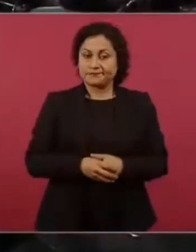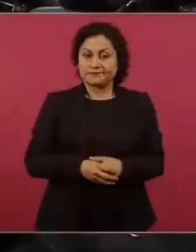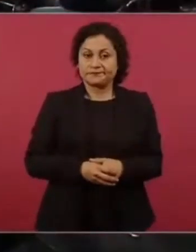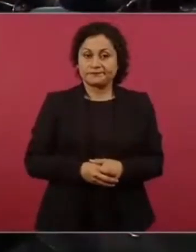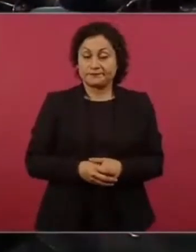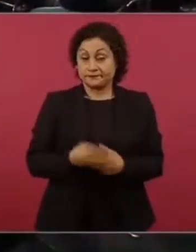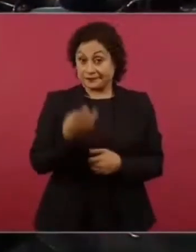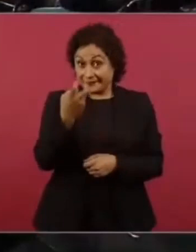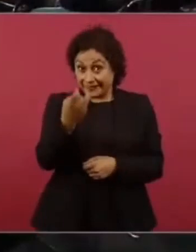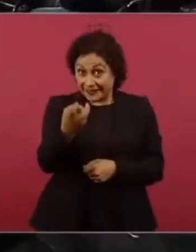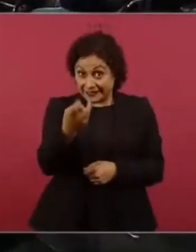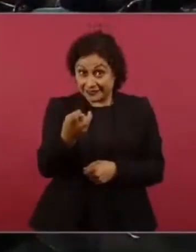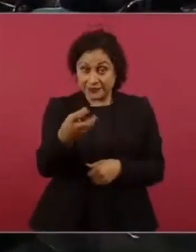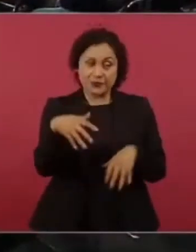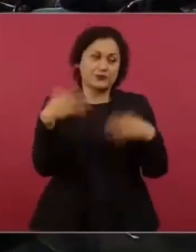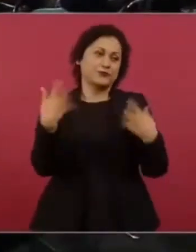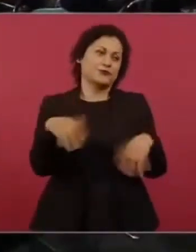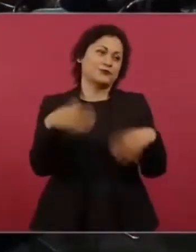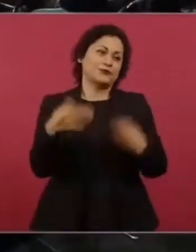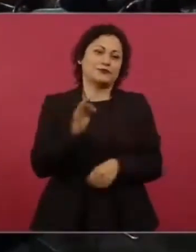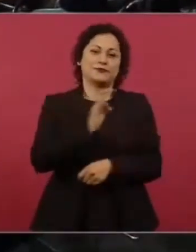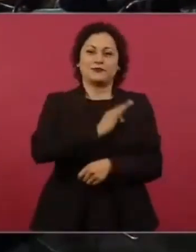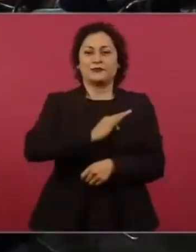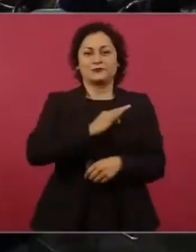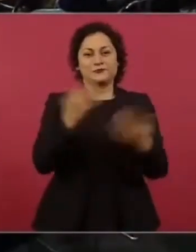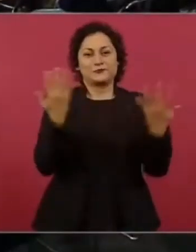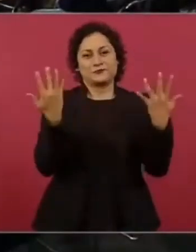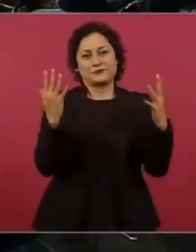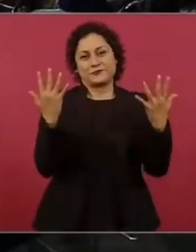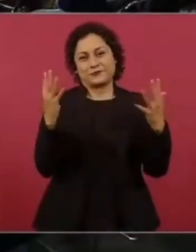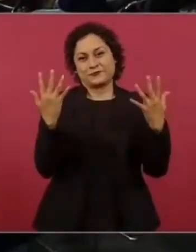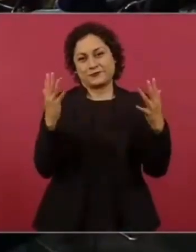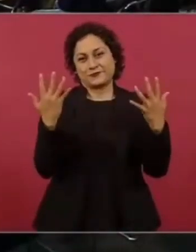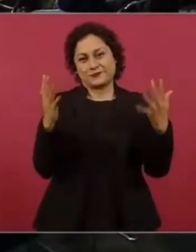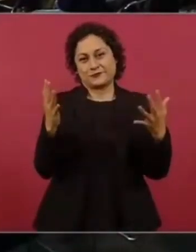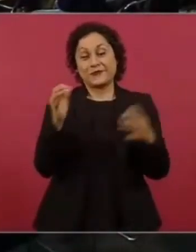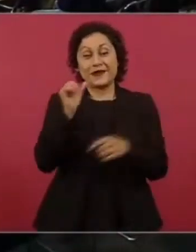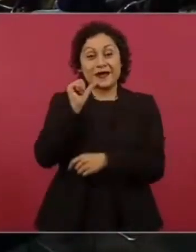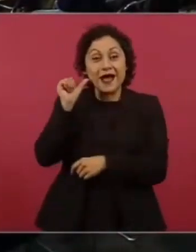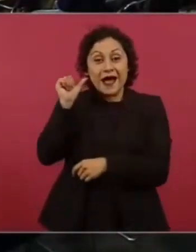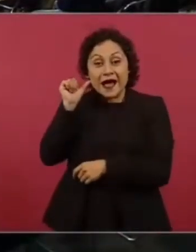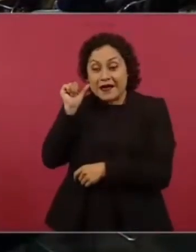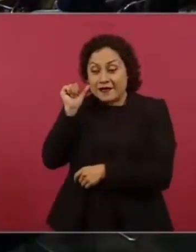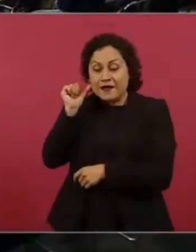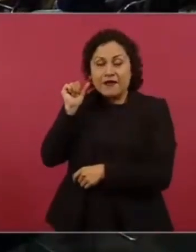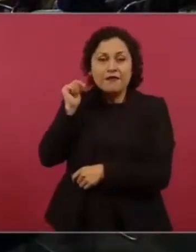Entonces, celebramos que esto se haya dado el día de ayer,